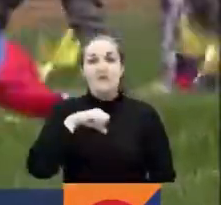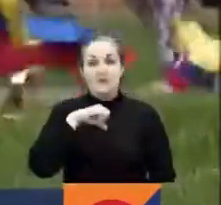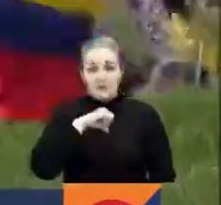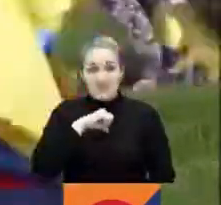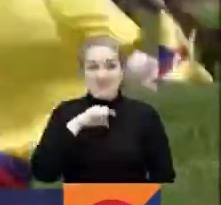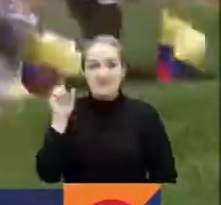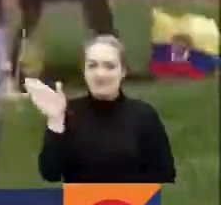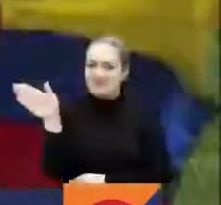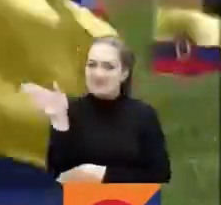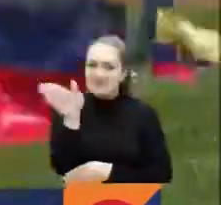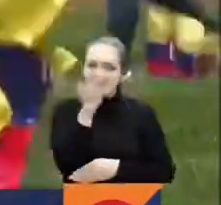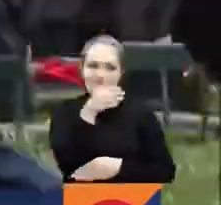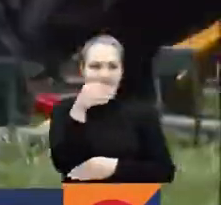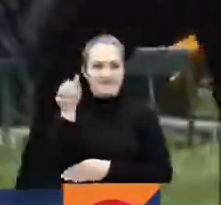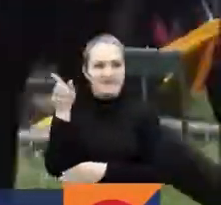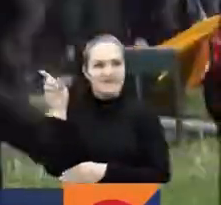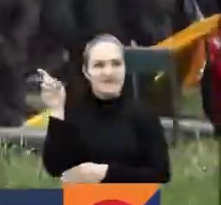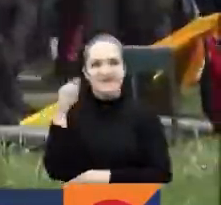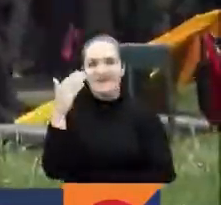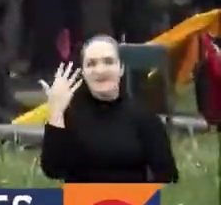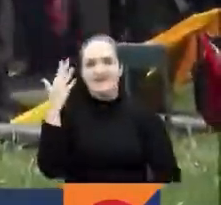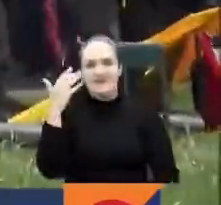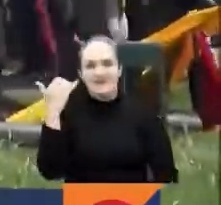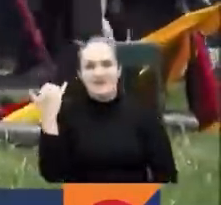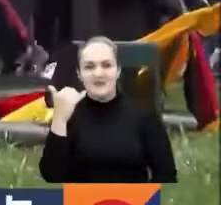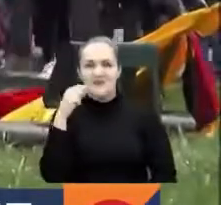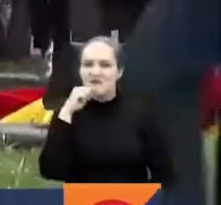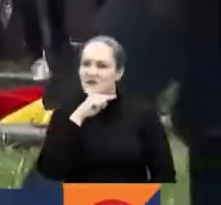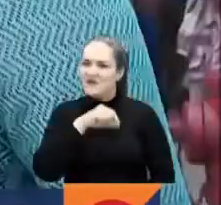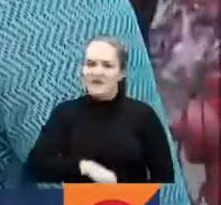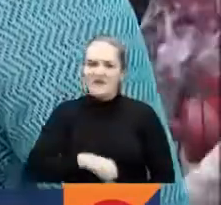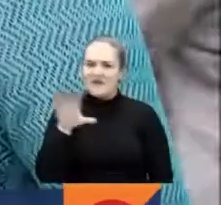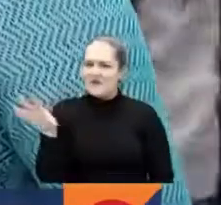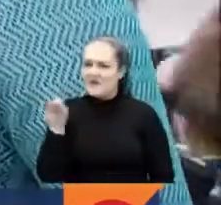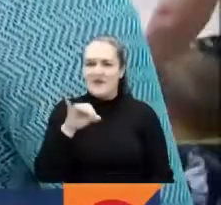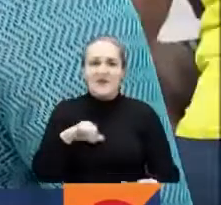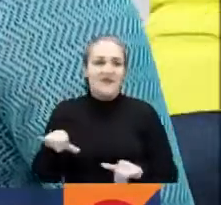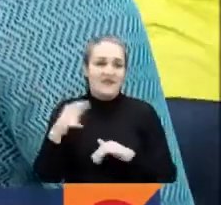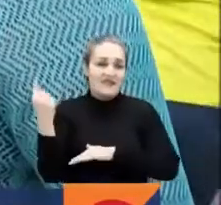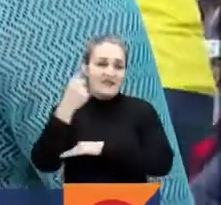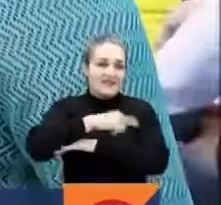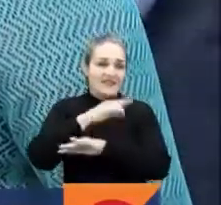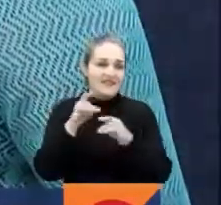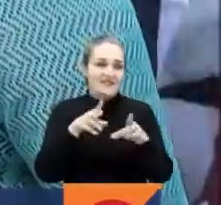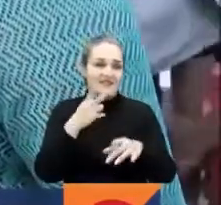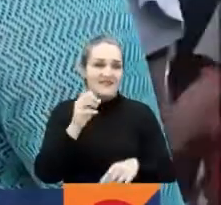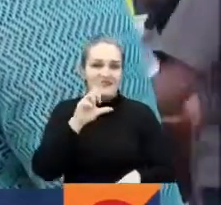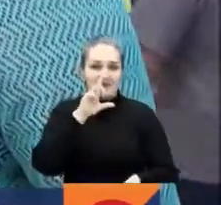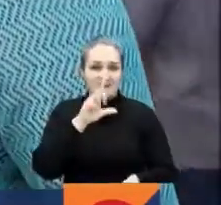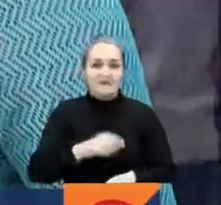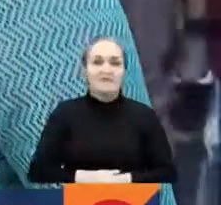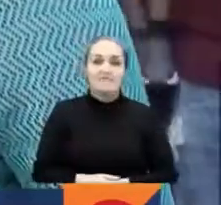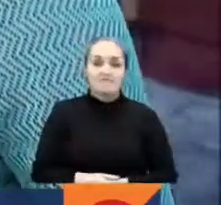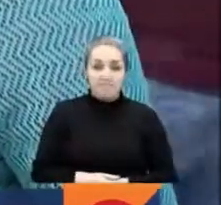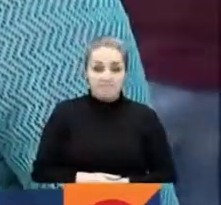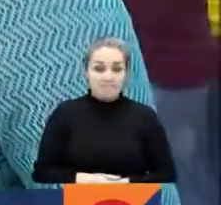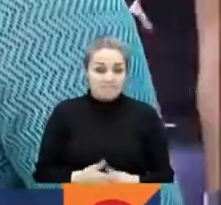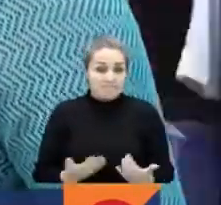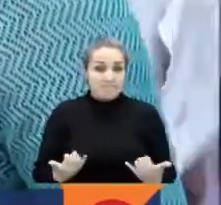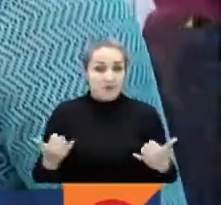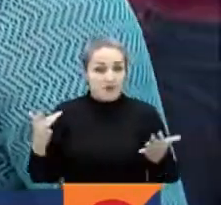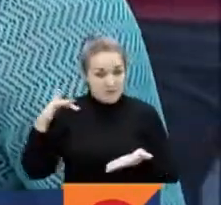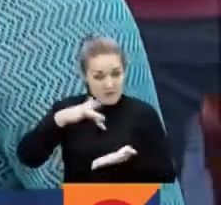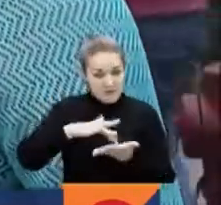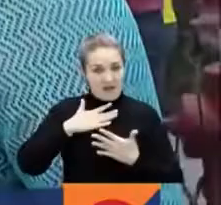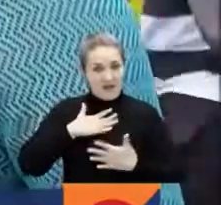amarilla, azul y roja, es el común denominador los 20 de julio. Bueno, este es un acto patrio, es del país, hay que estar presente con la camiseta